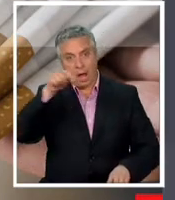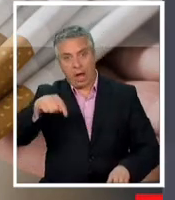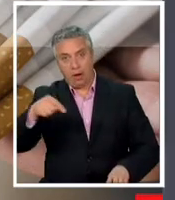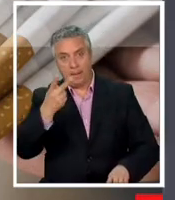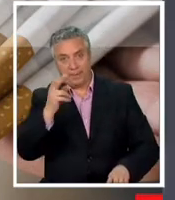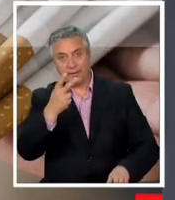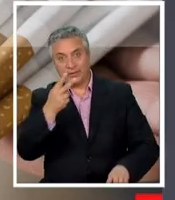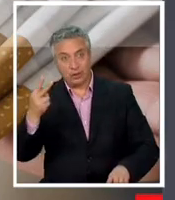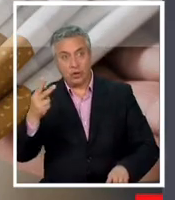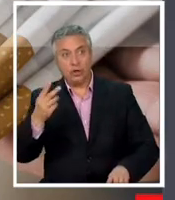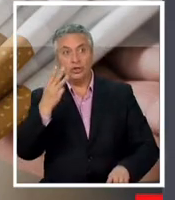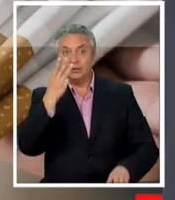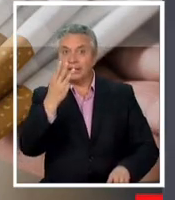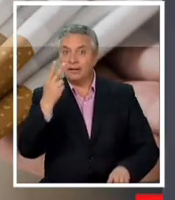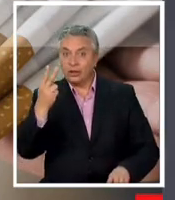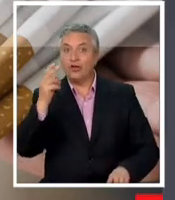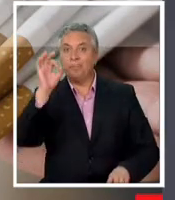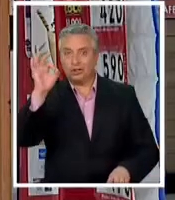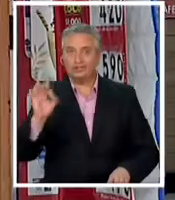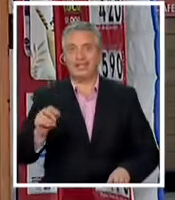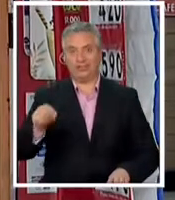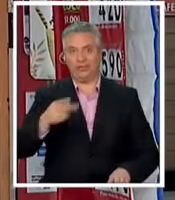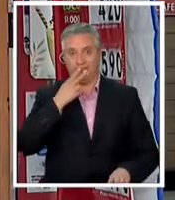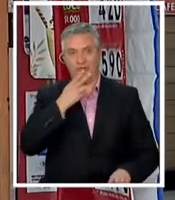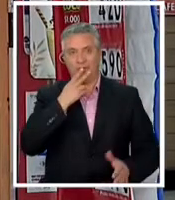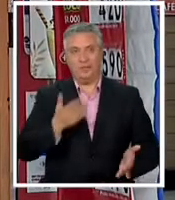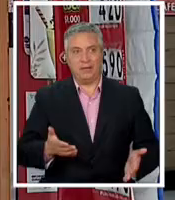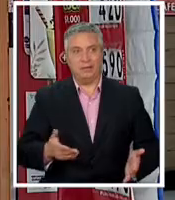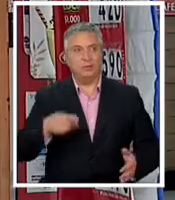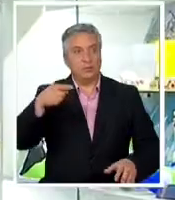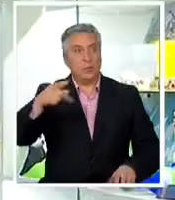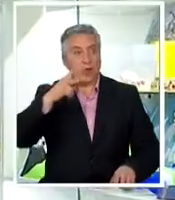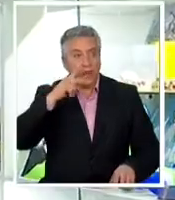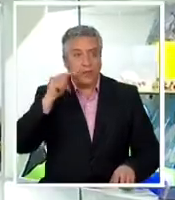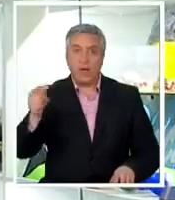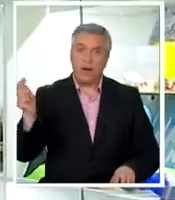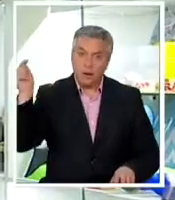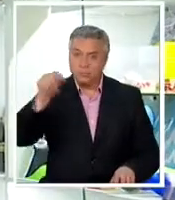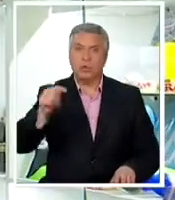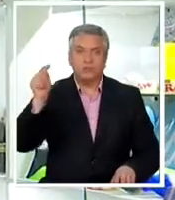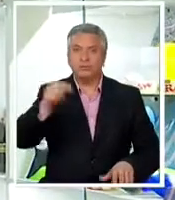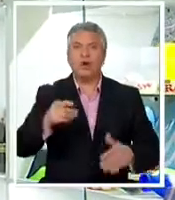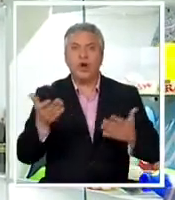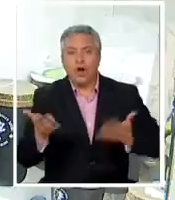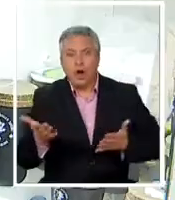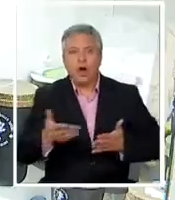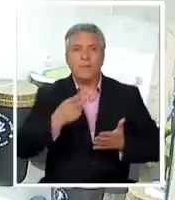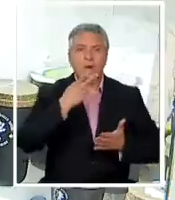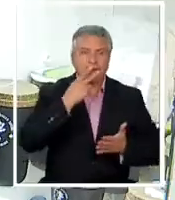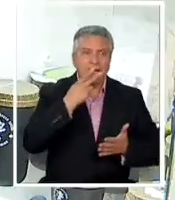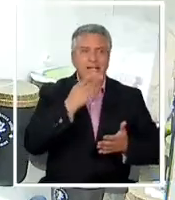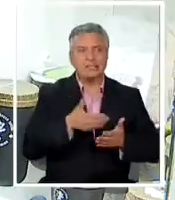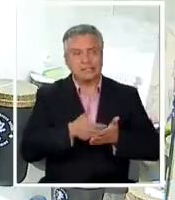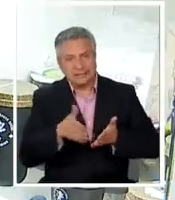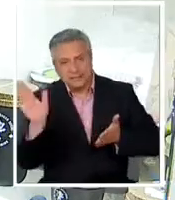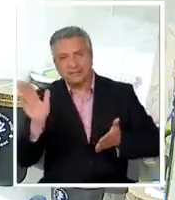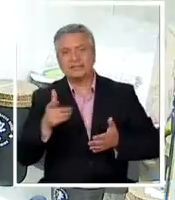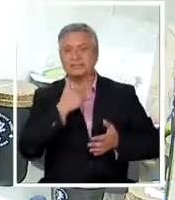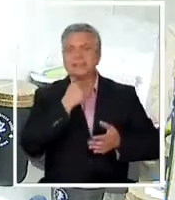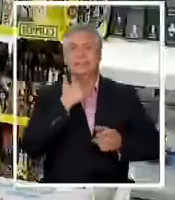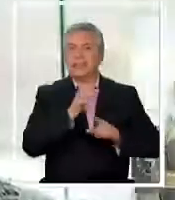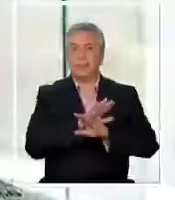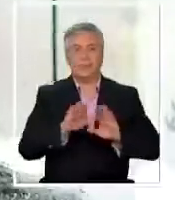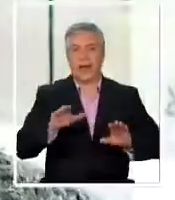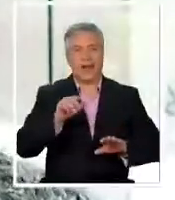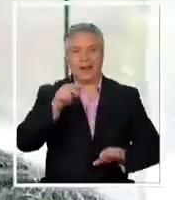varios han buscado alternativas durante el día recibimos muchas personas que consultan para reemplazar el cigarrillo o para dejar de pleno